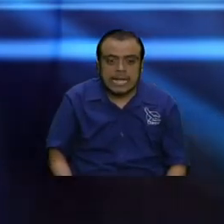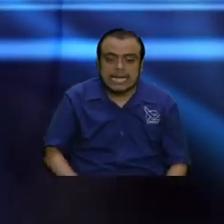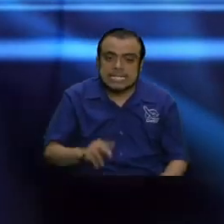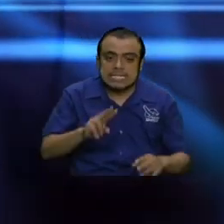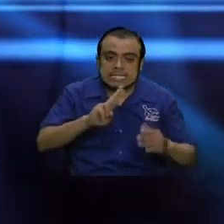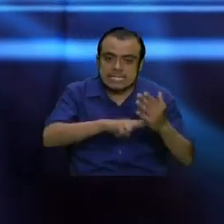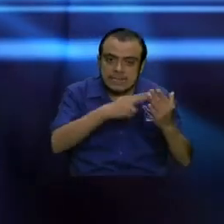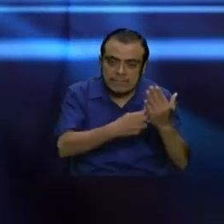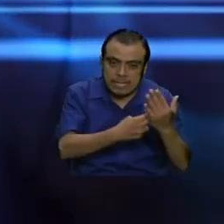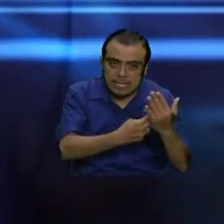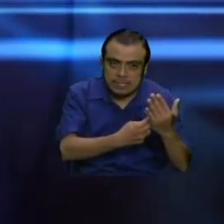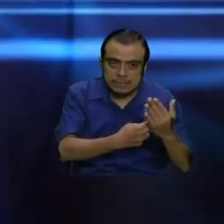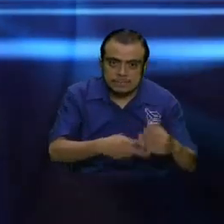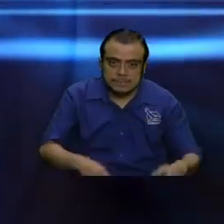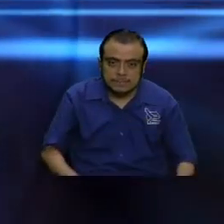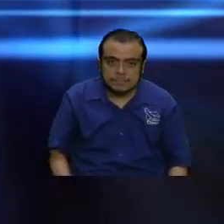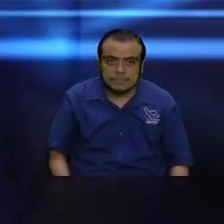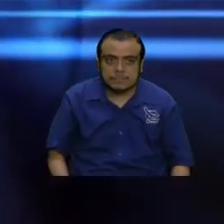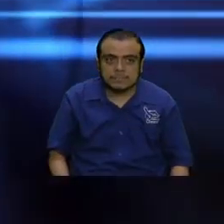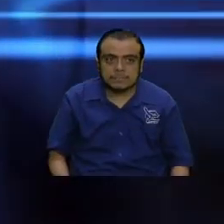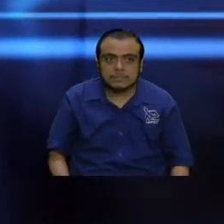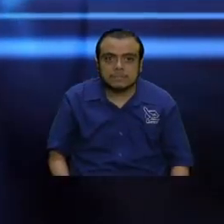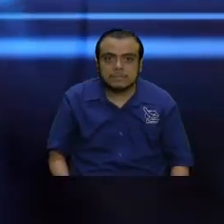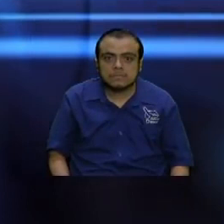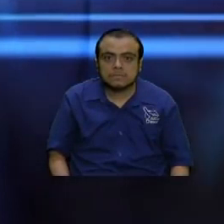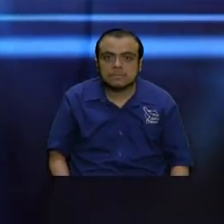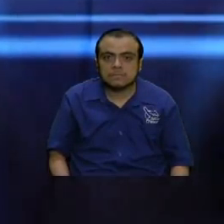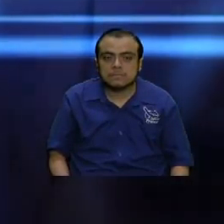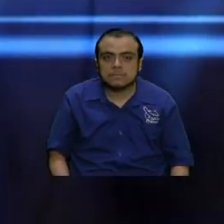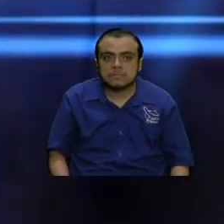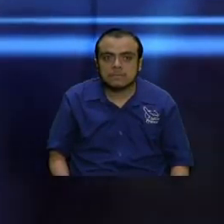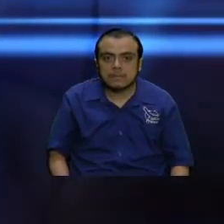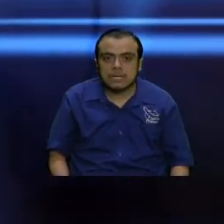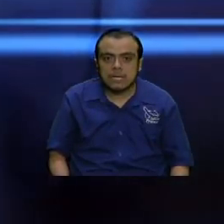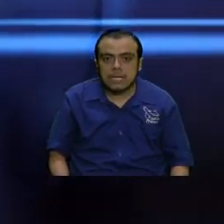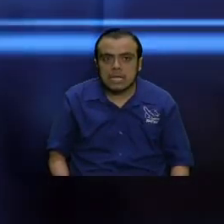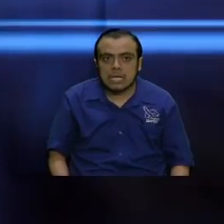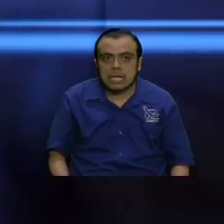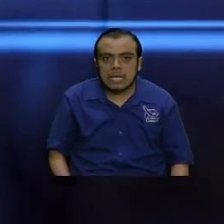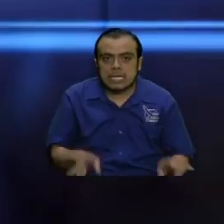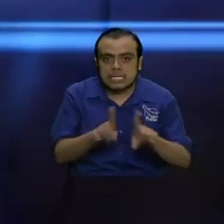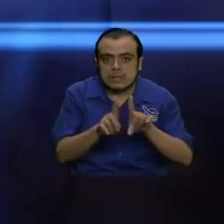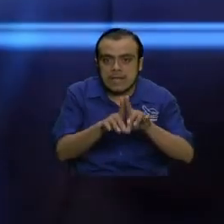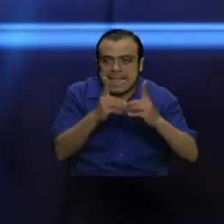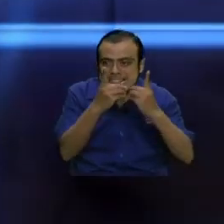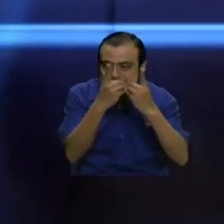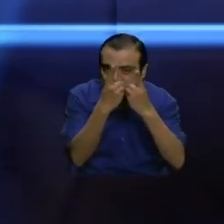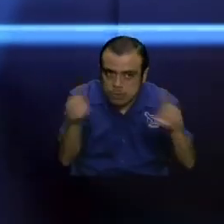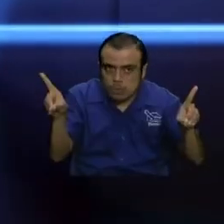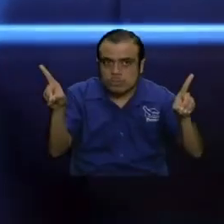es un sinónimo en su traducción, apostasía es un sinónimo de divorcio.